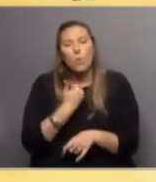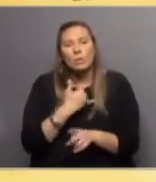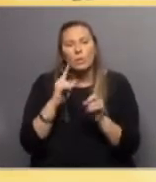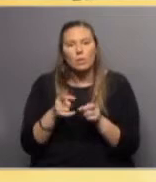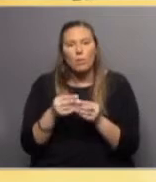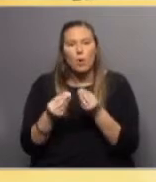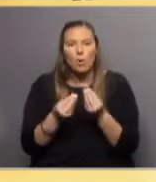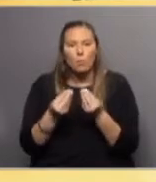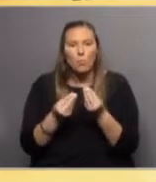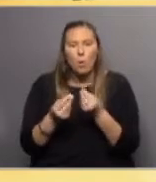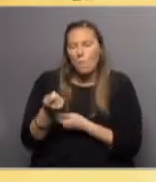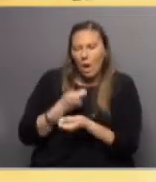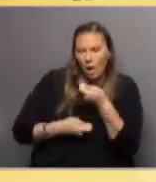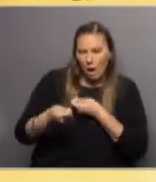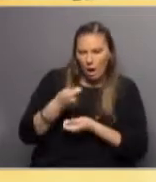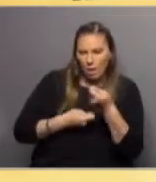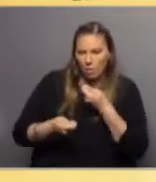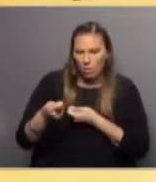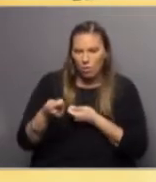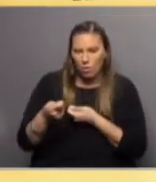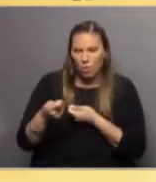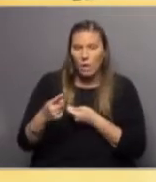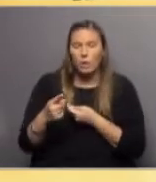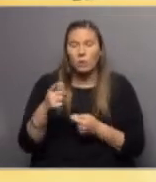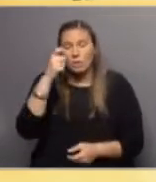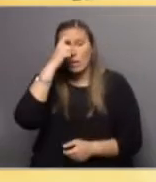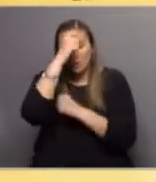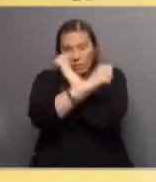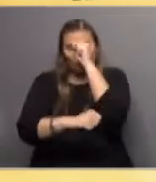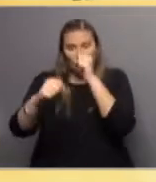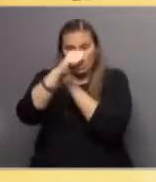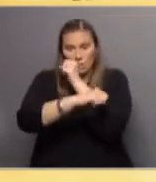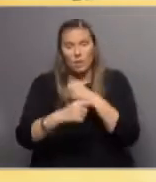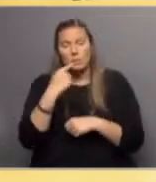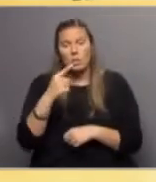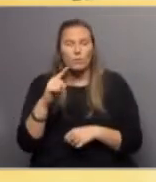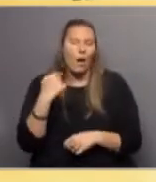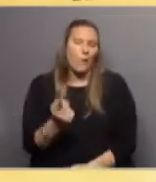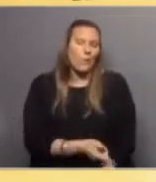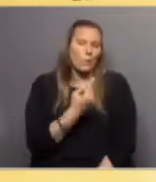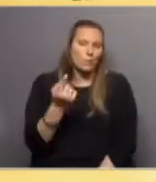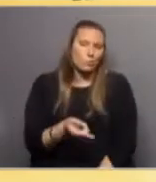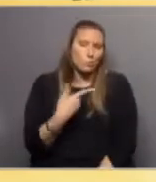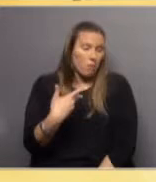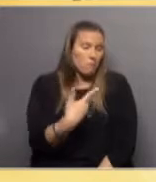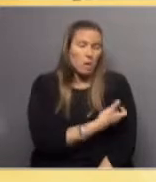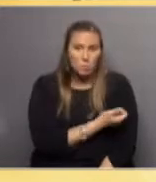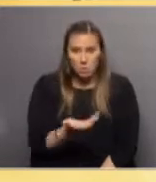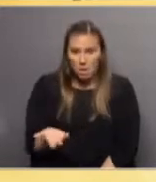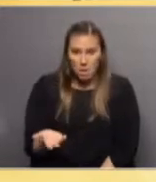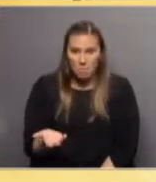cómo se manejan los mercados con esta tecnología. Él nos decía que nosotros estamos acostumbrados a vacunarnos